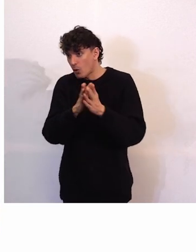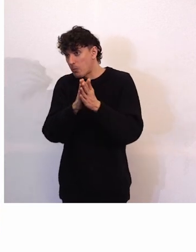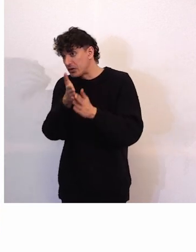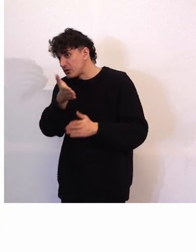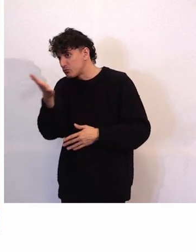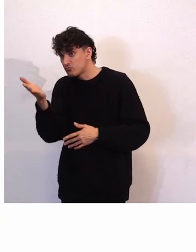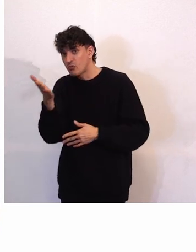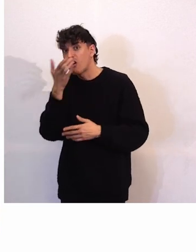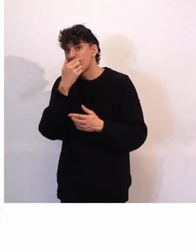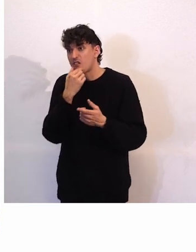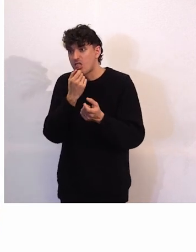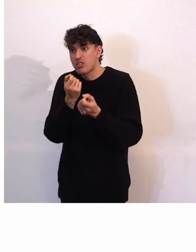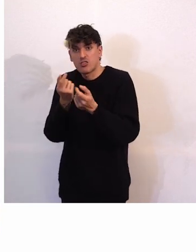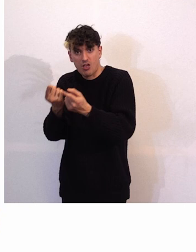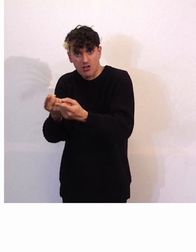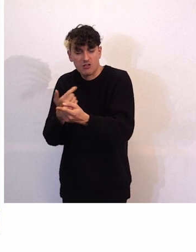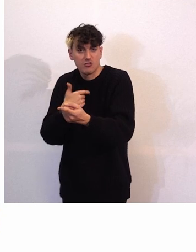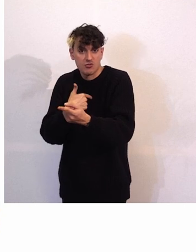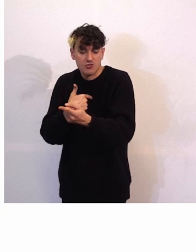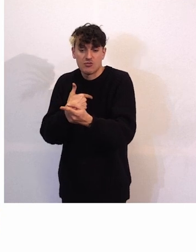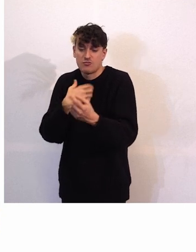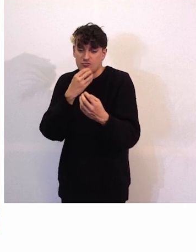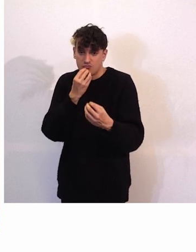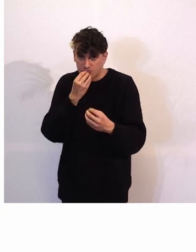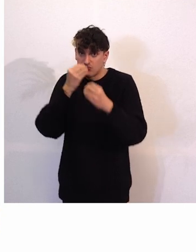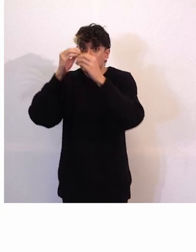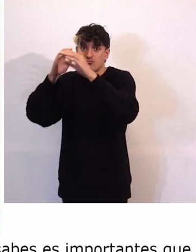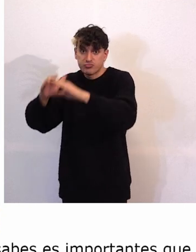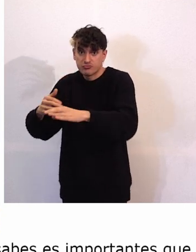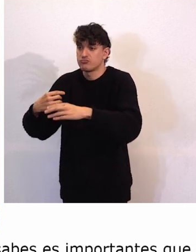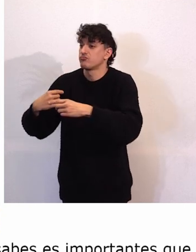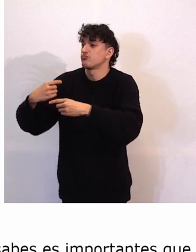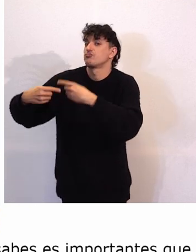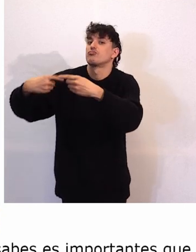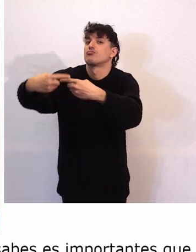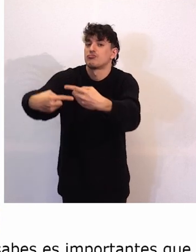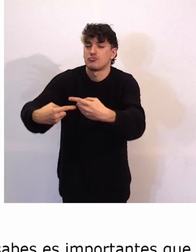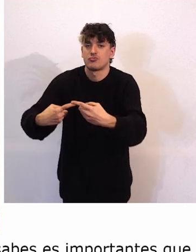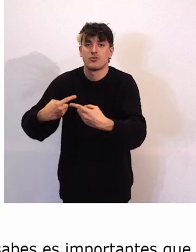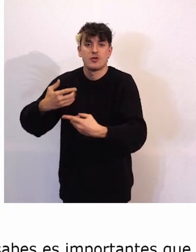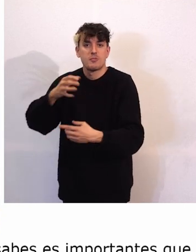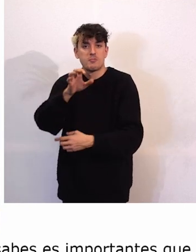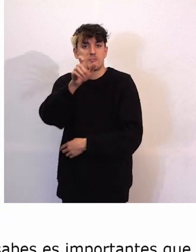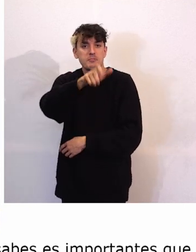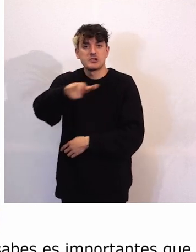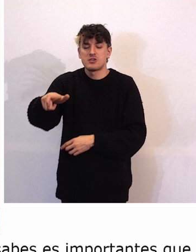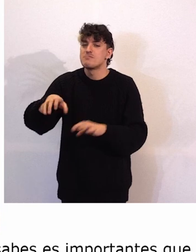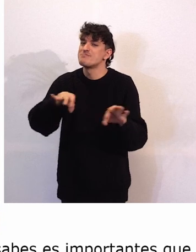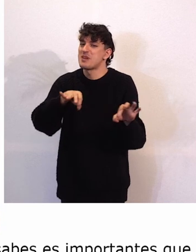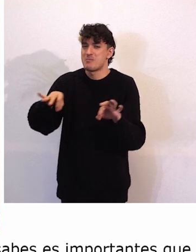Como sabes, es importante que tenga un relevo. Y que la gente se prepare para dar el salto.